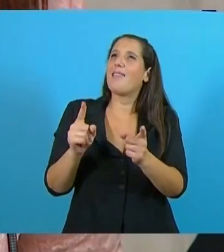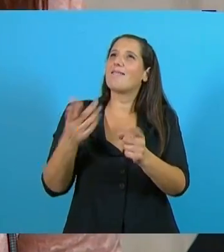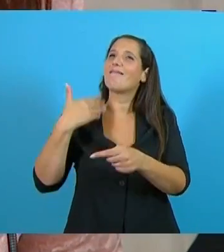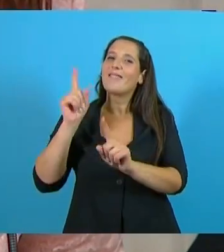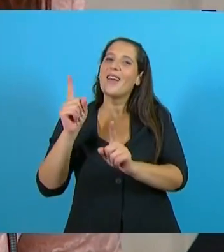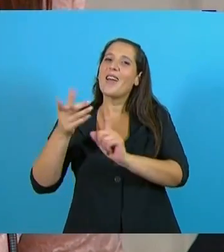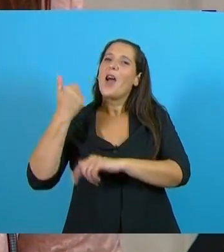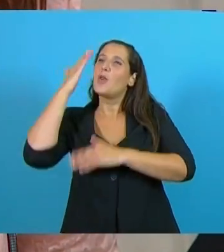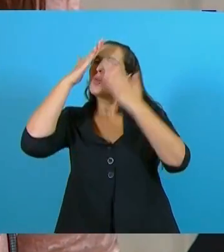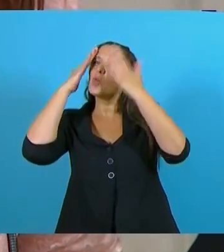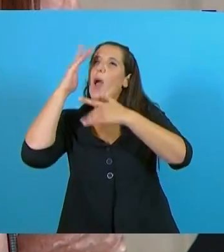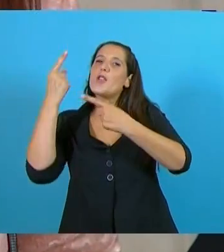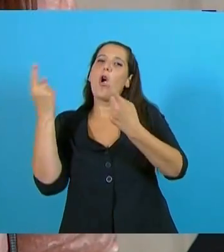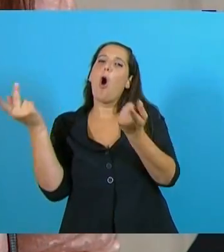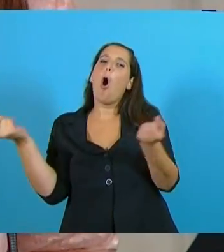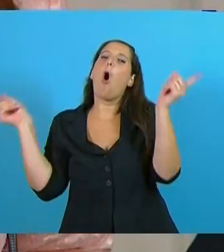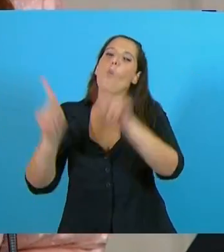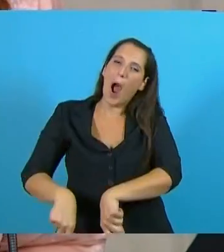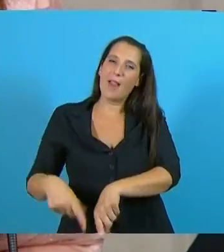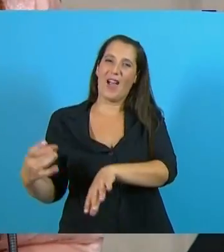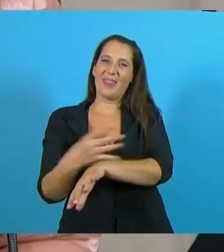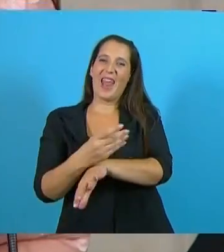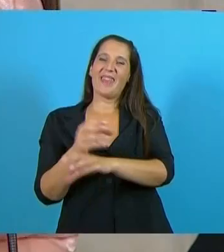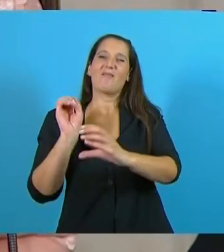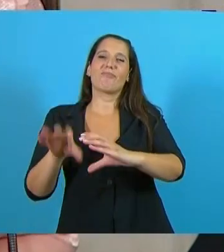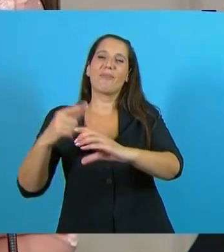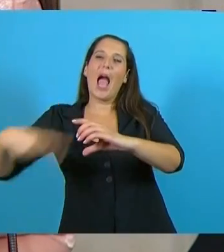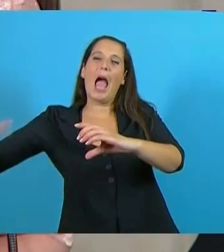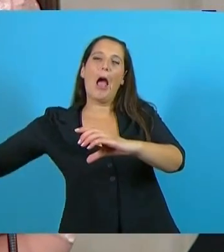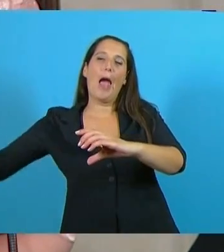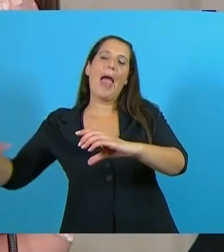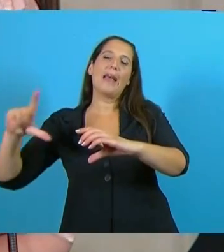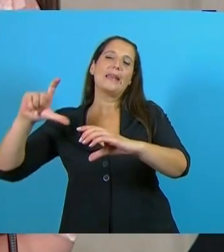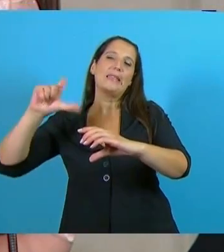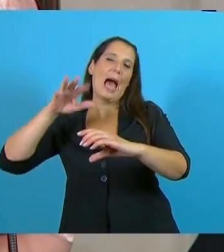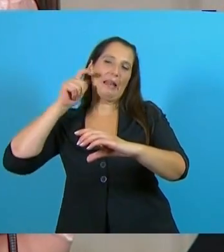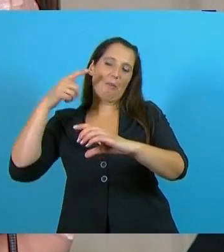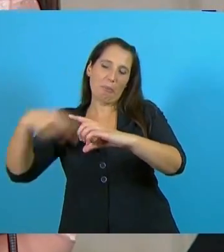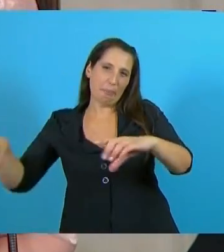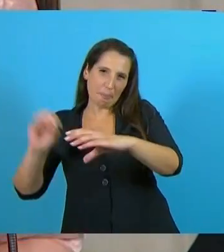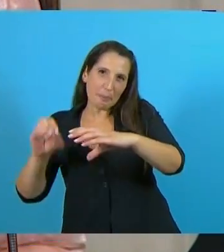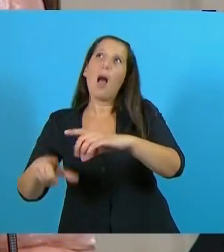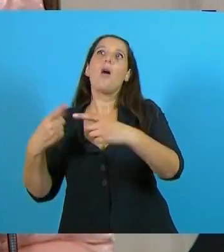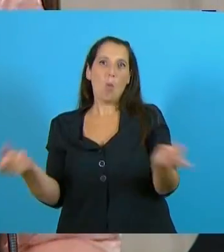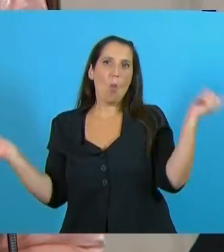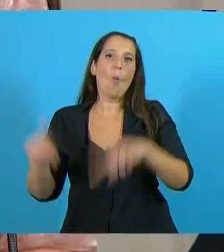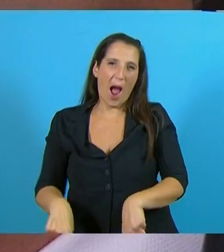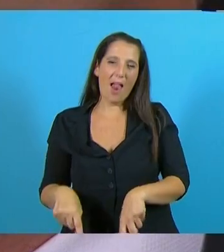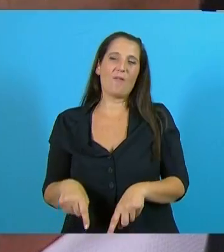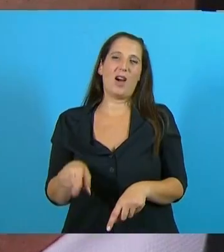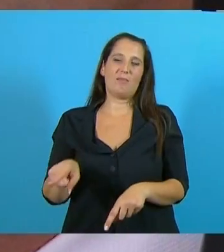del tren de cargas Belgrano que va a mejorar la lógica, la competitividad de la economía argentina, del productor